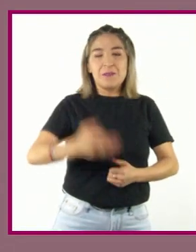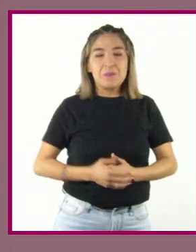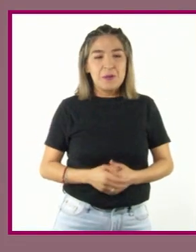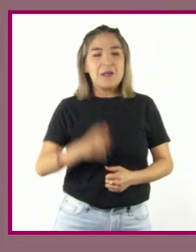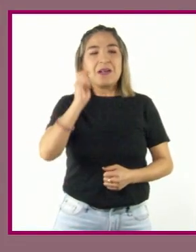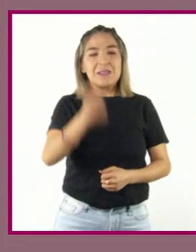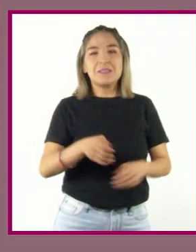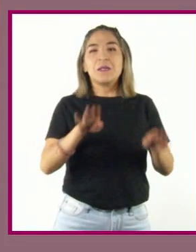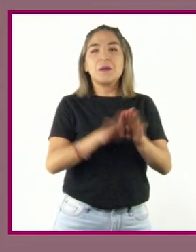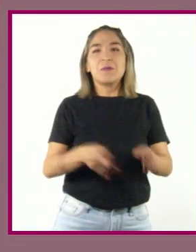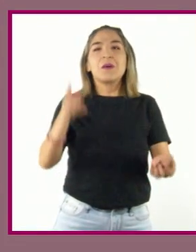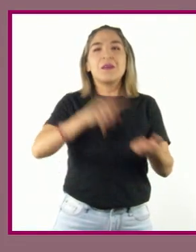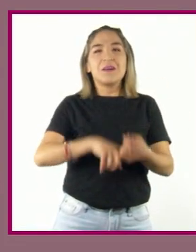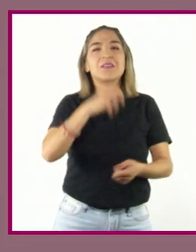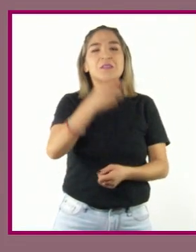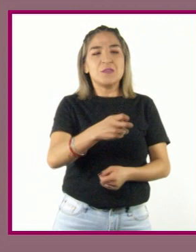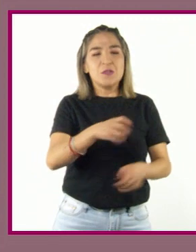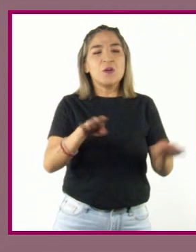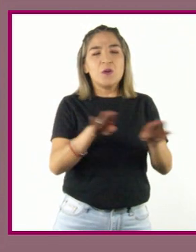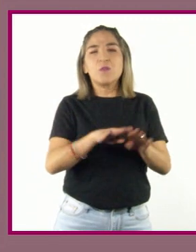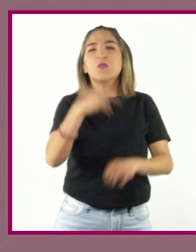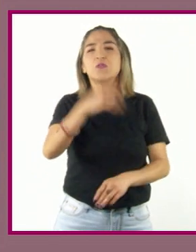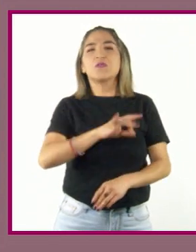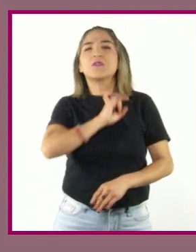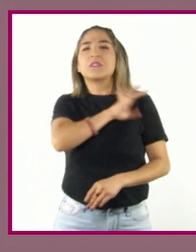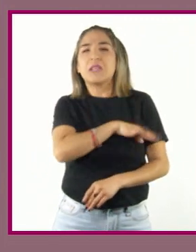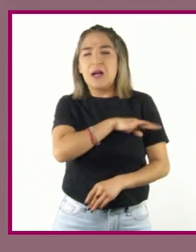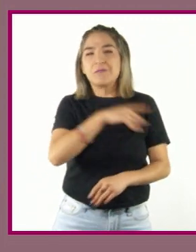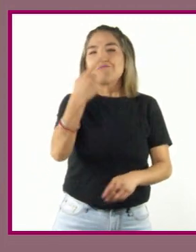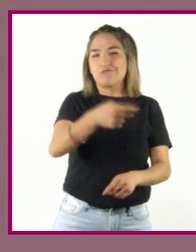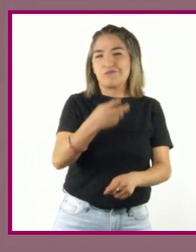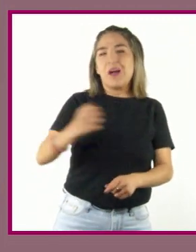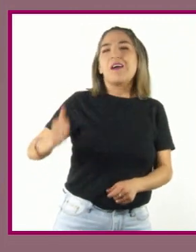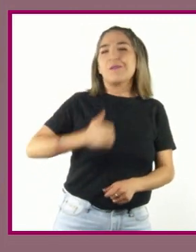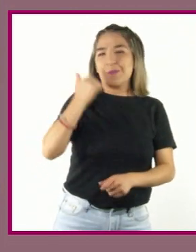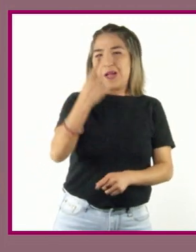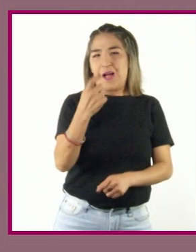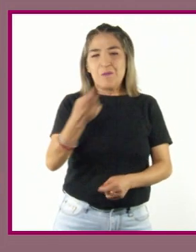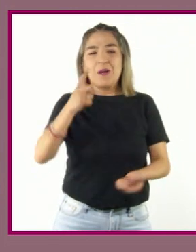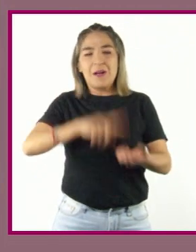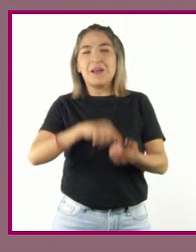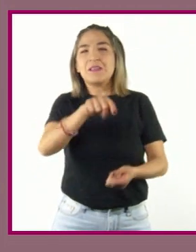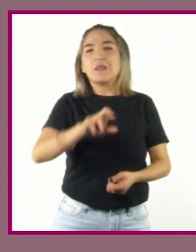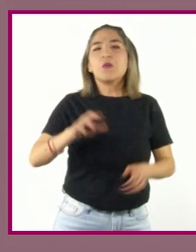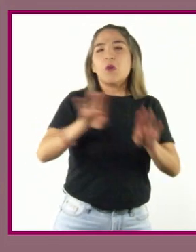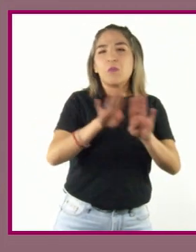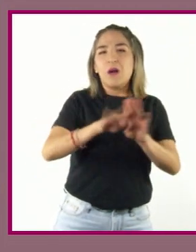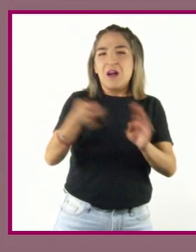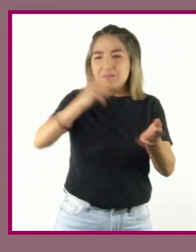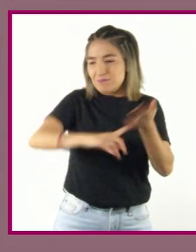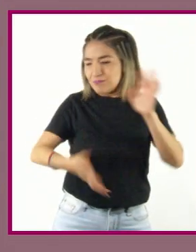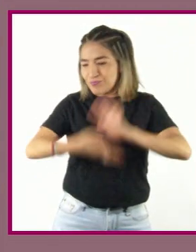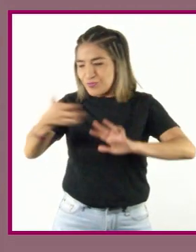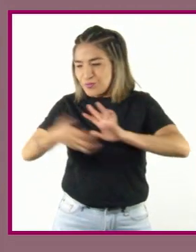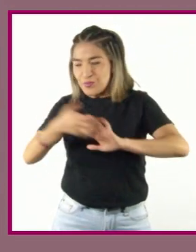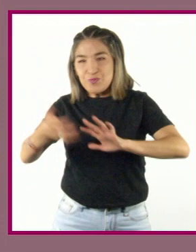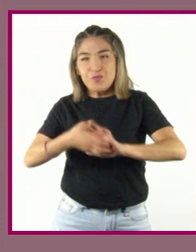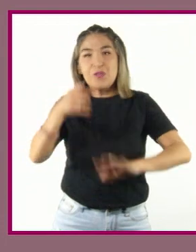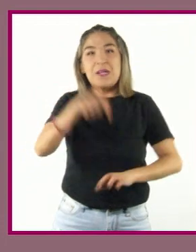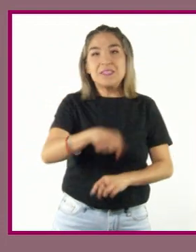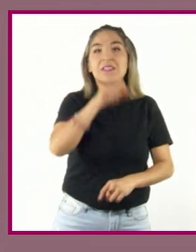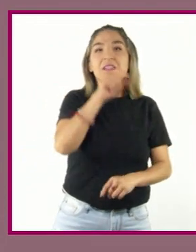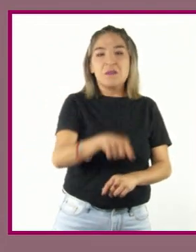empresas mineras ubicadas en la parte chilena aprovechan el agua de los canales en el proceso de extracción de minerales y para